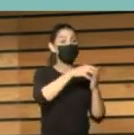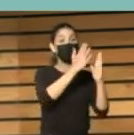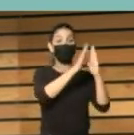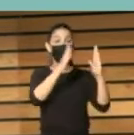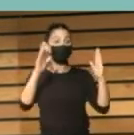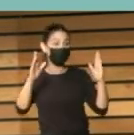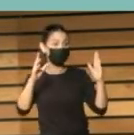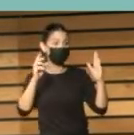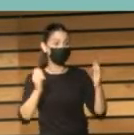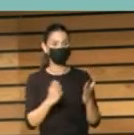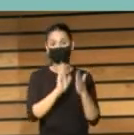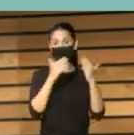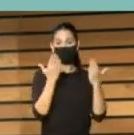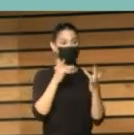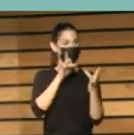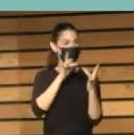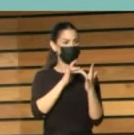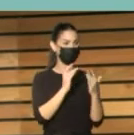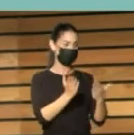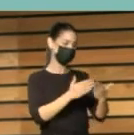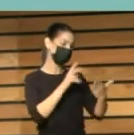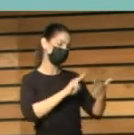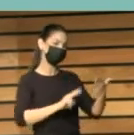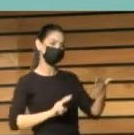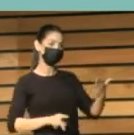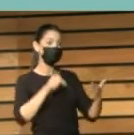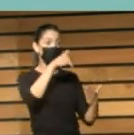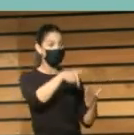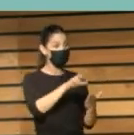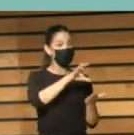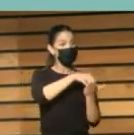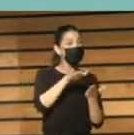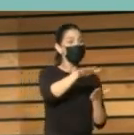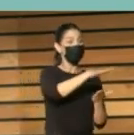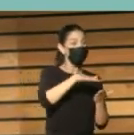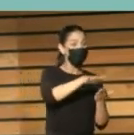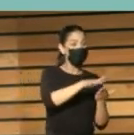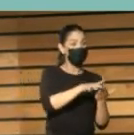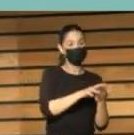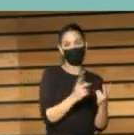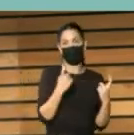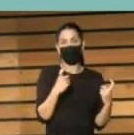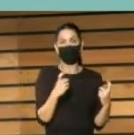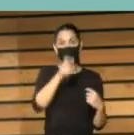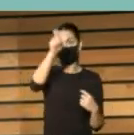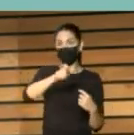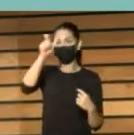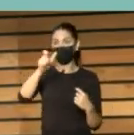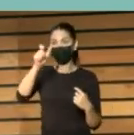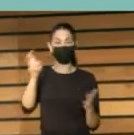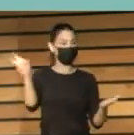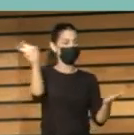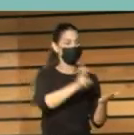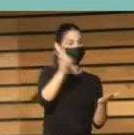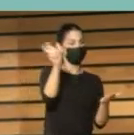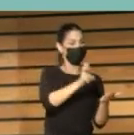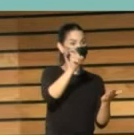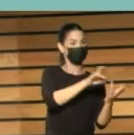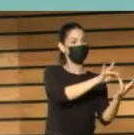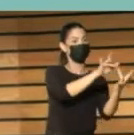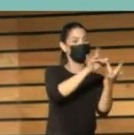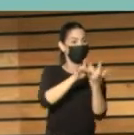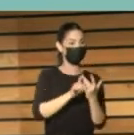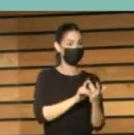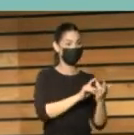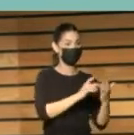lectura, sino que sirve también como un lugar básico para la participación ciudadana, como punto de encuentro y para